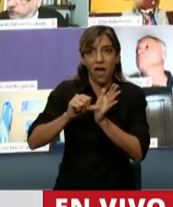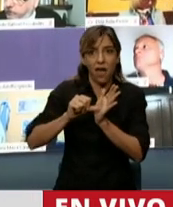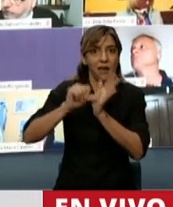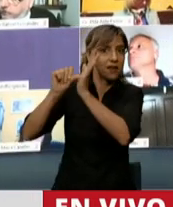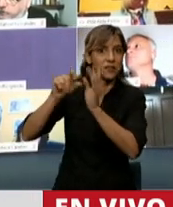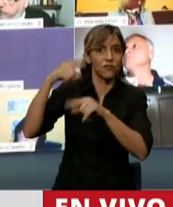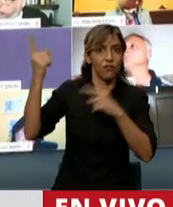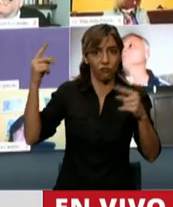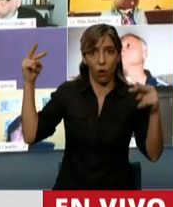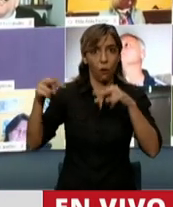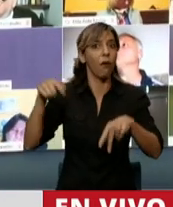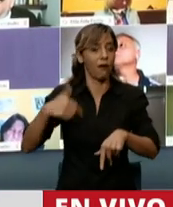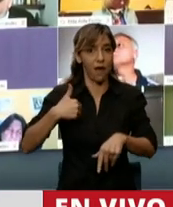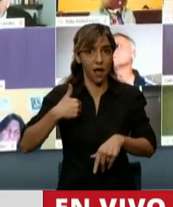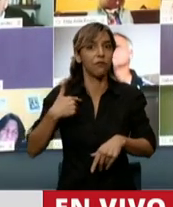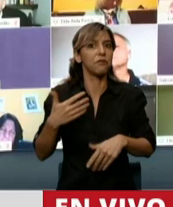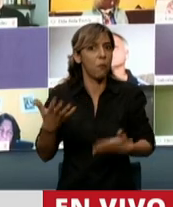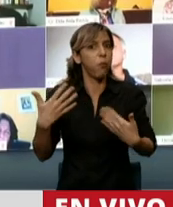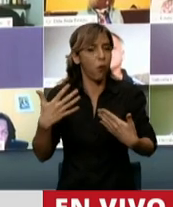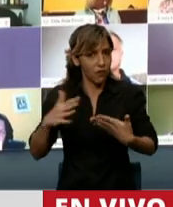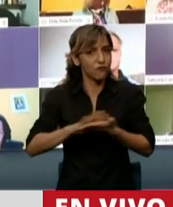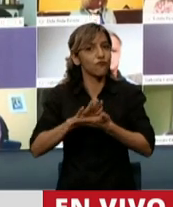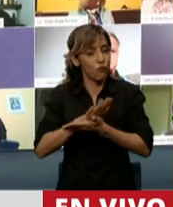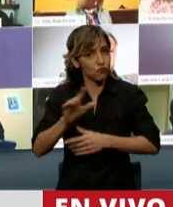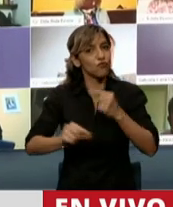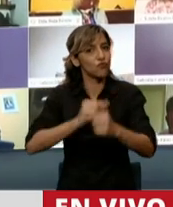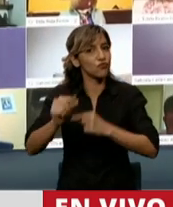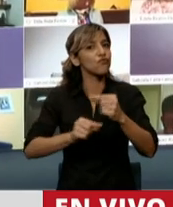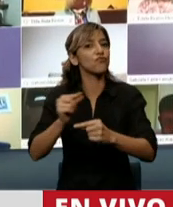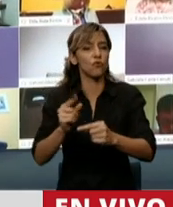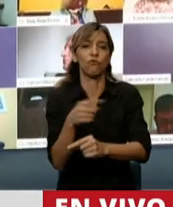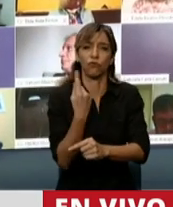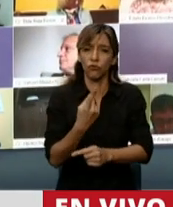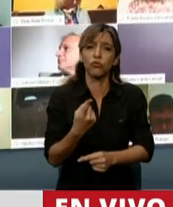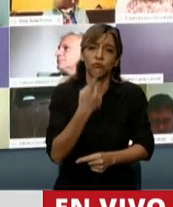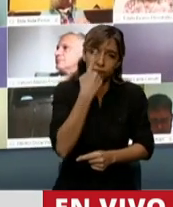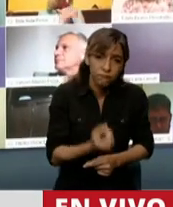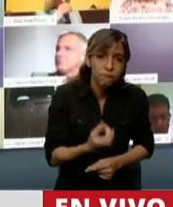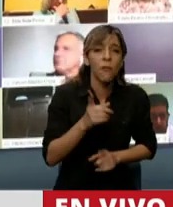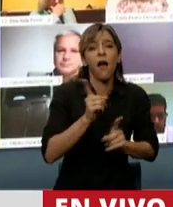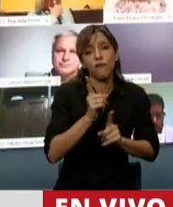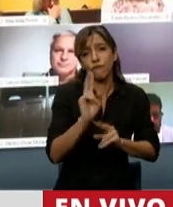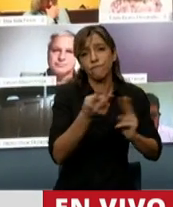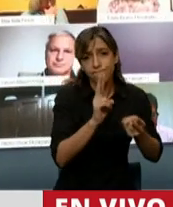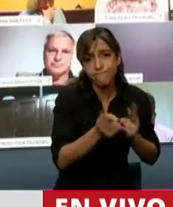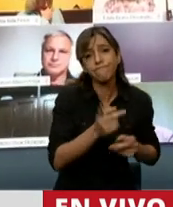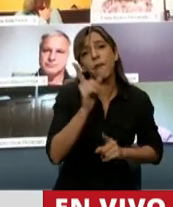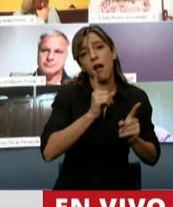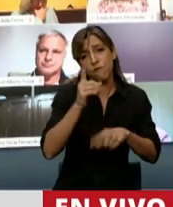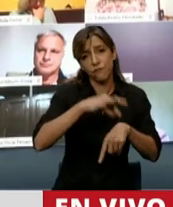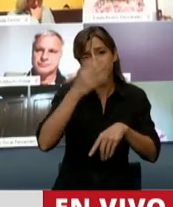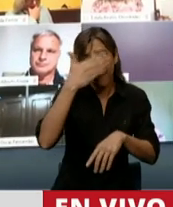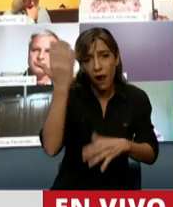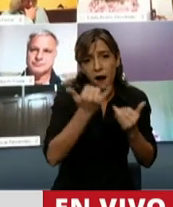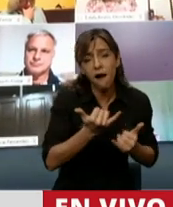muy tristes por los fallecidos y por los infectados, pero no hay ninguna duda que en la región Argentina